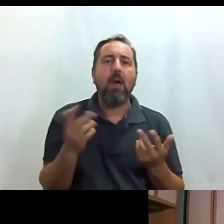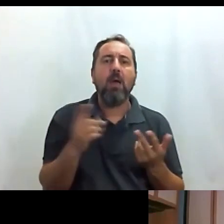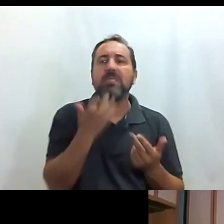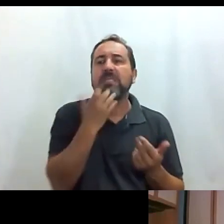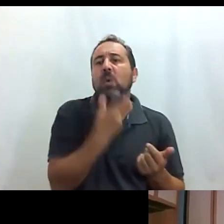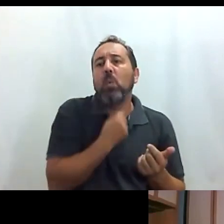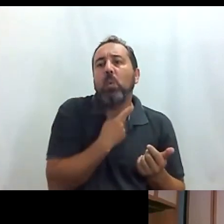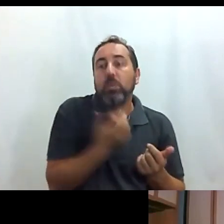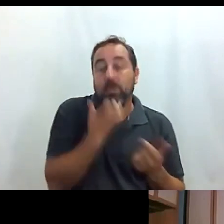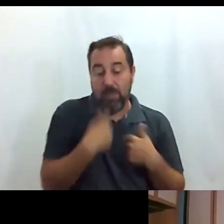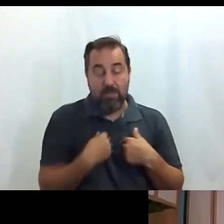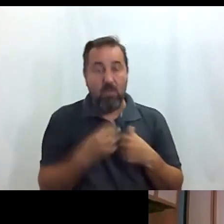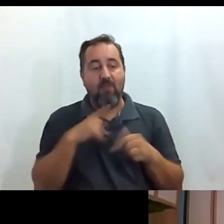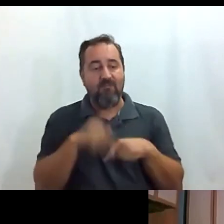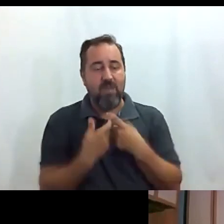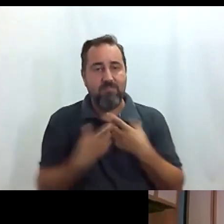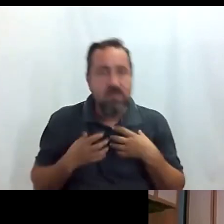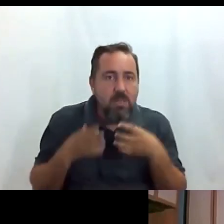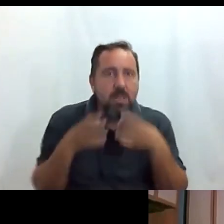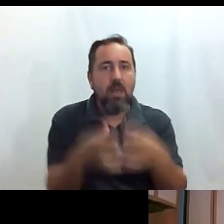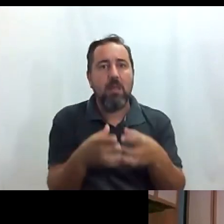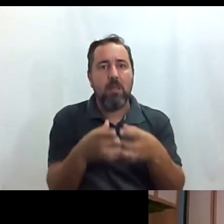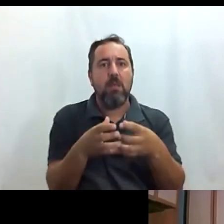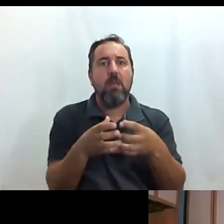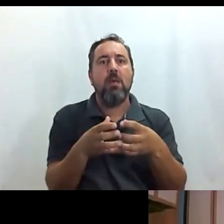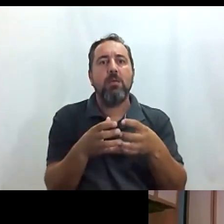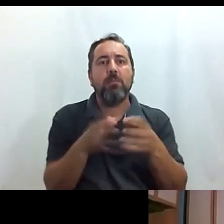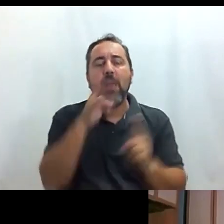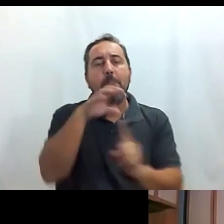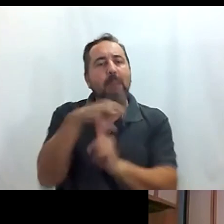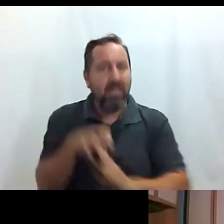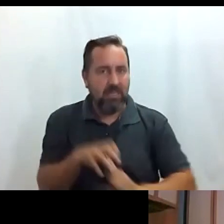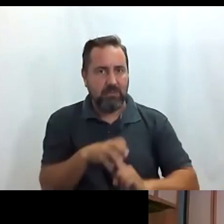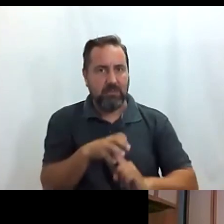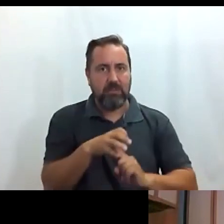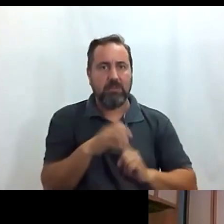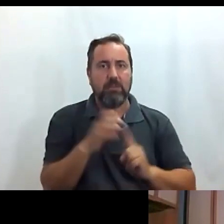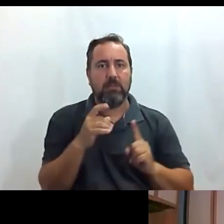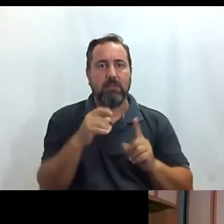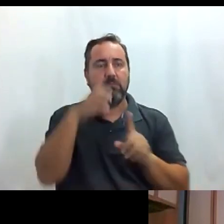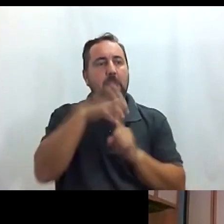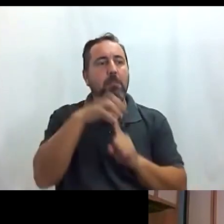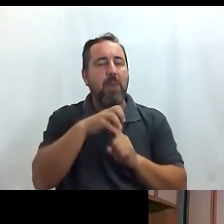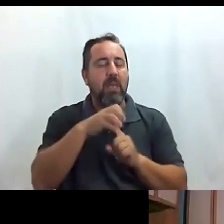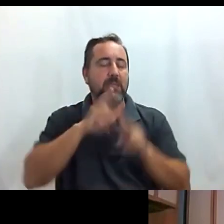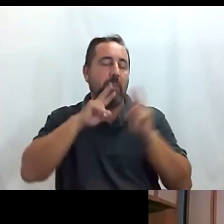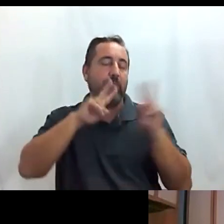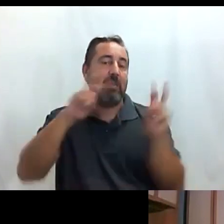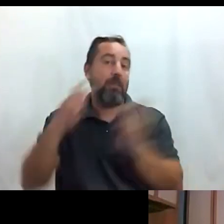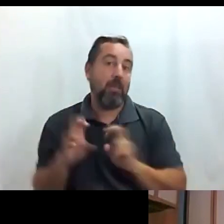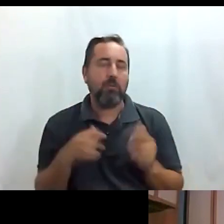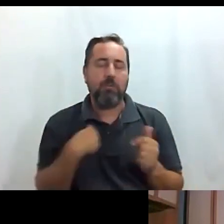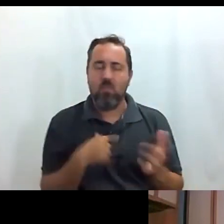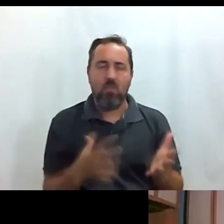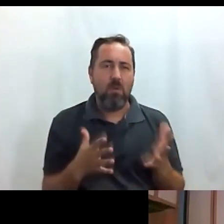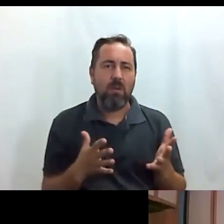gustan como a mí o vas en familia hay parques temáticos bueno es que a me encantan entonces pues